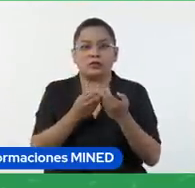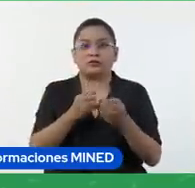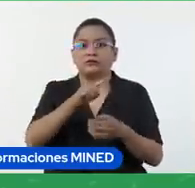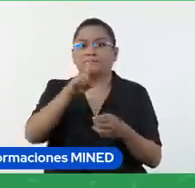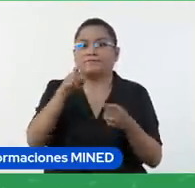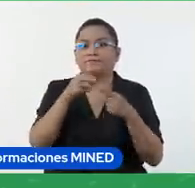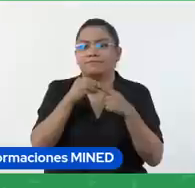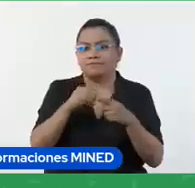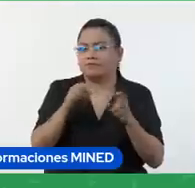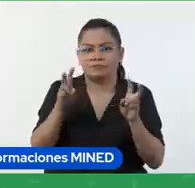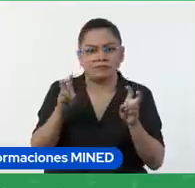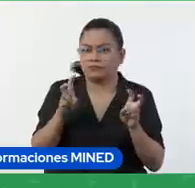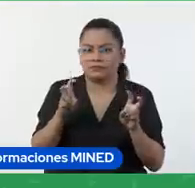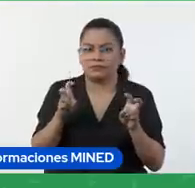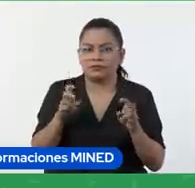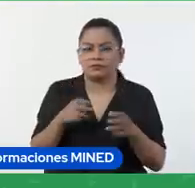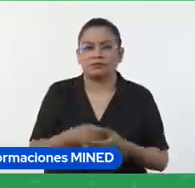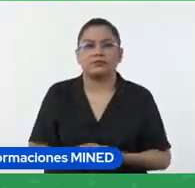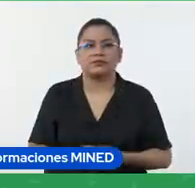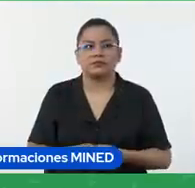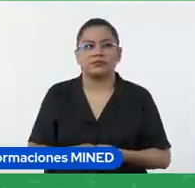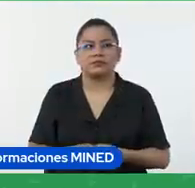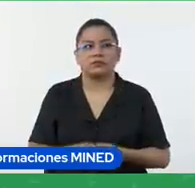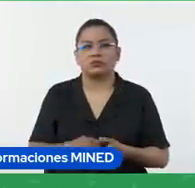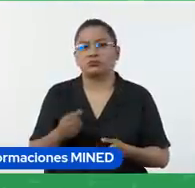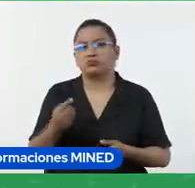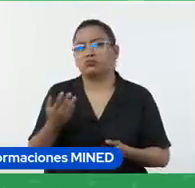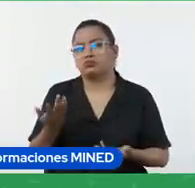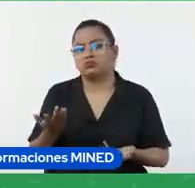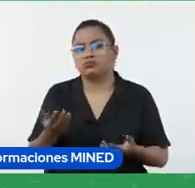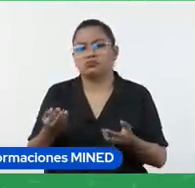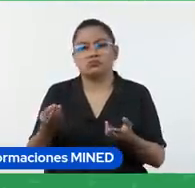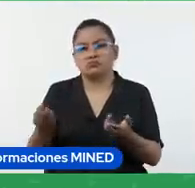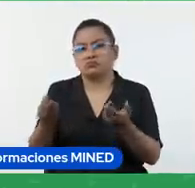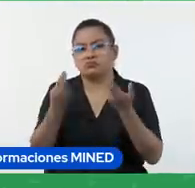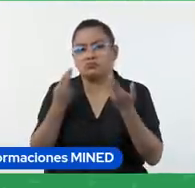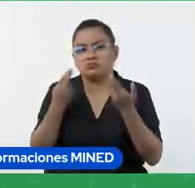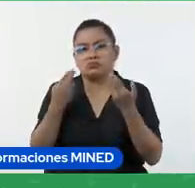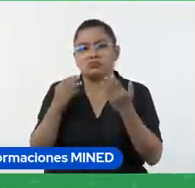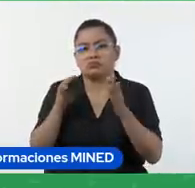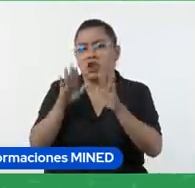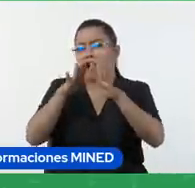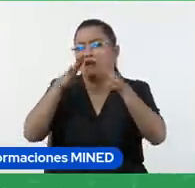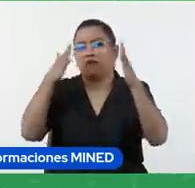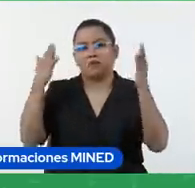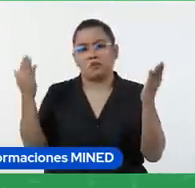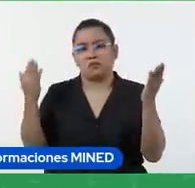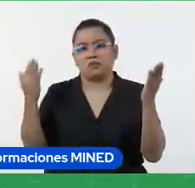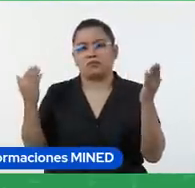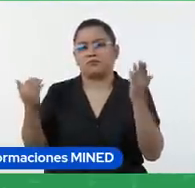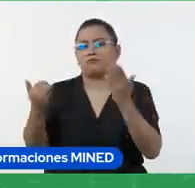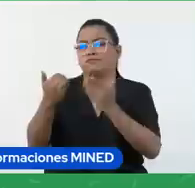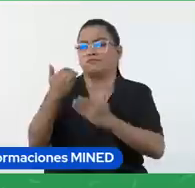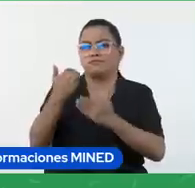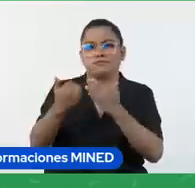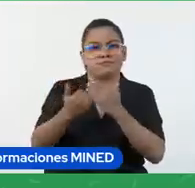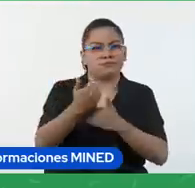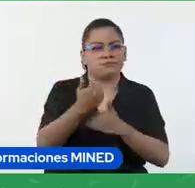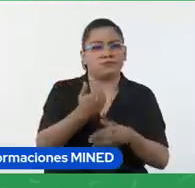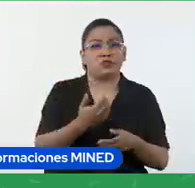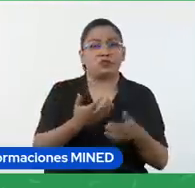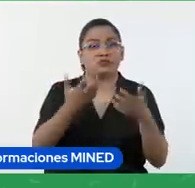sobre el contenido, sino que aquí la respuesta es abierta, y voy a recibir seguramente